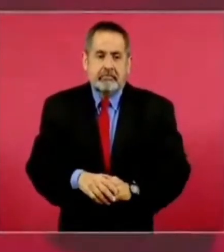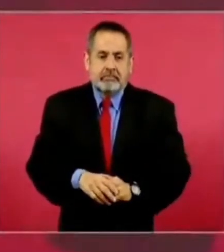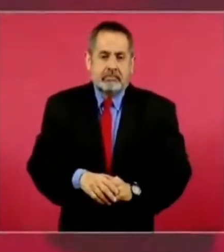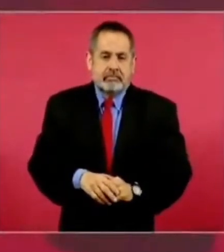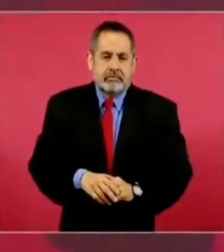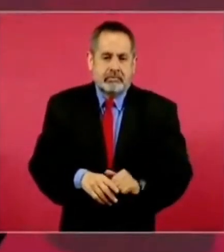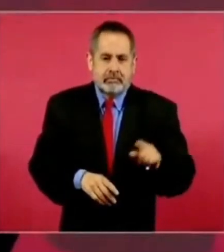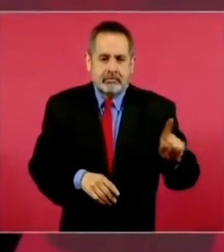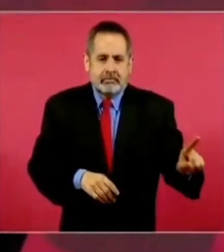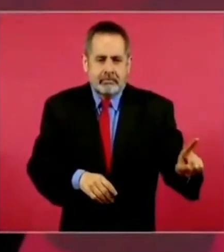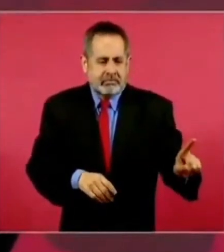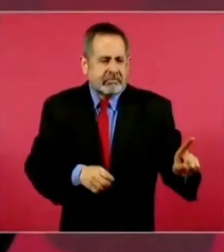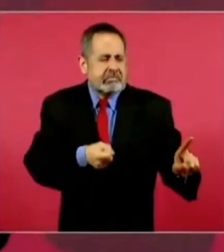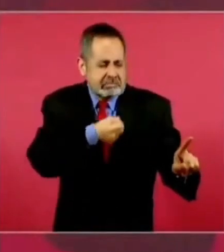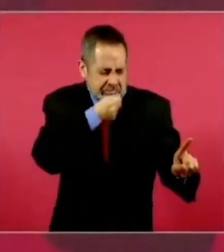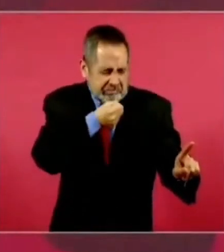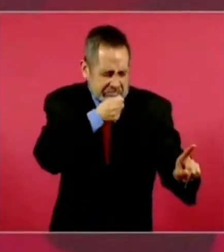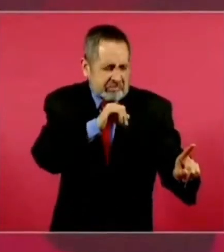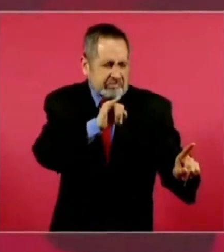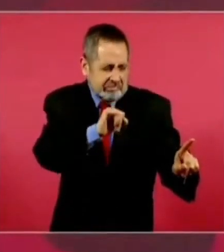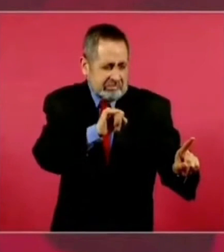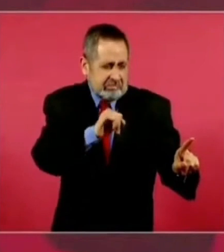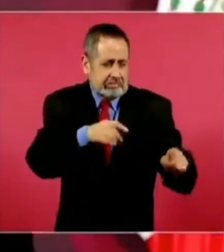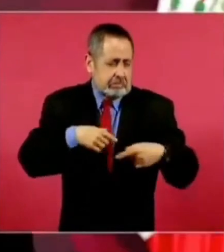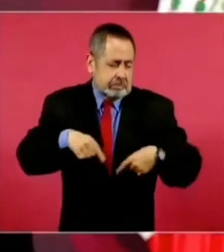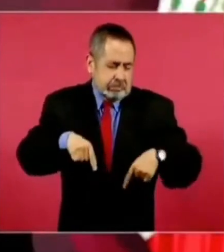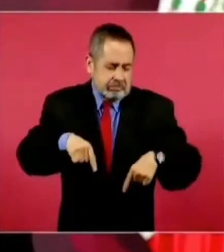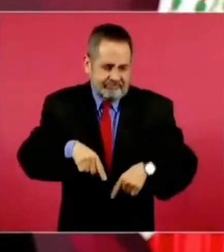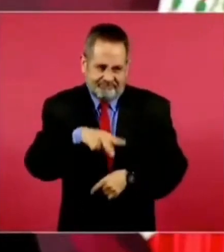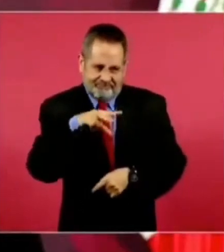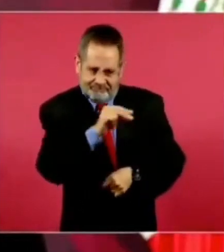viejo a lo mejor si guango no